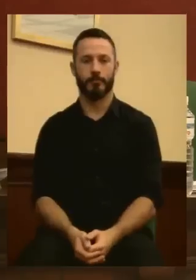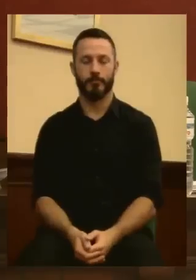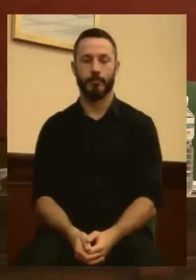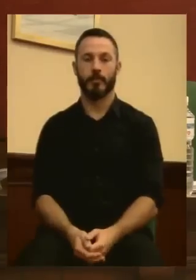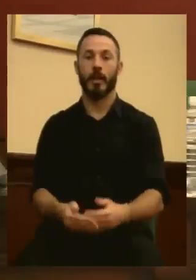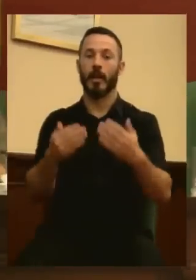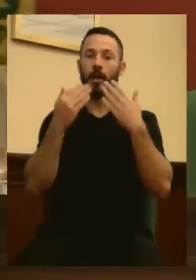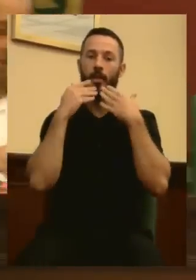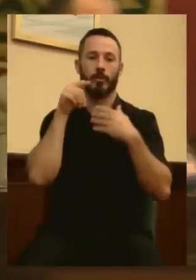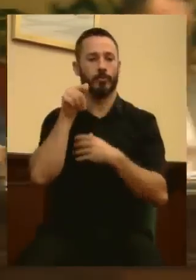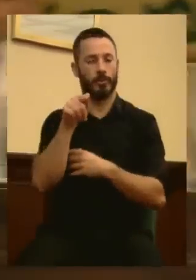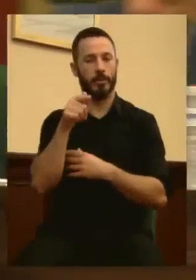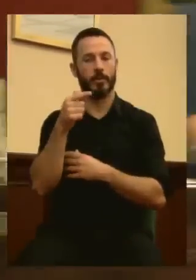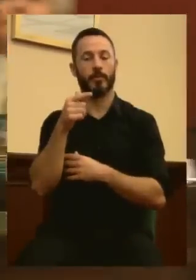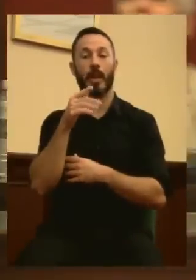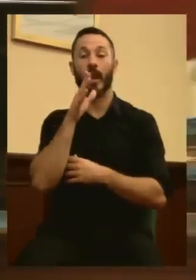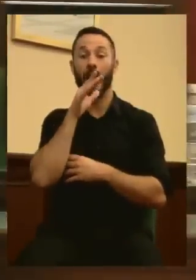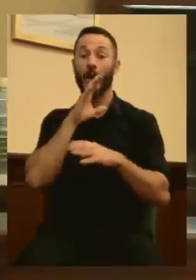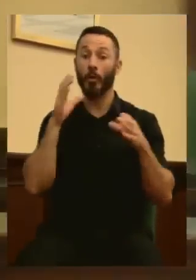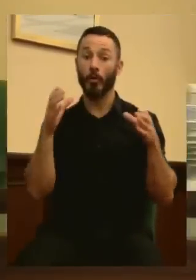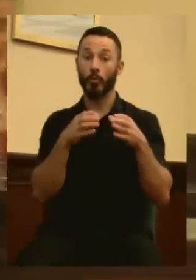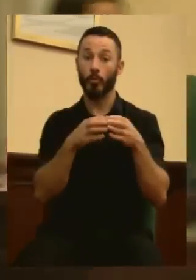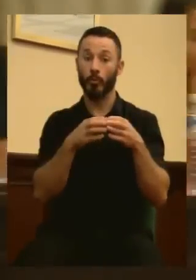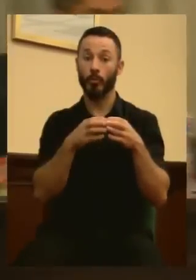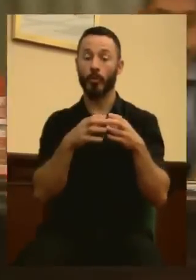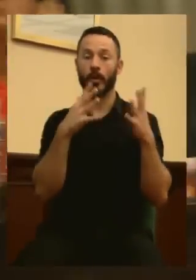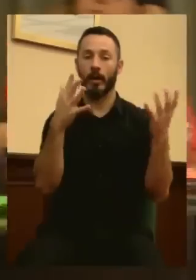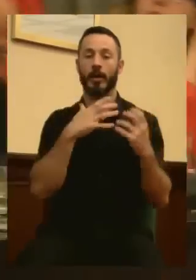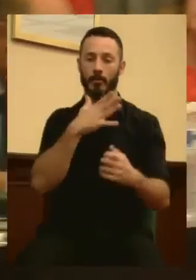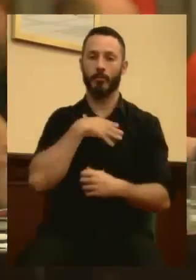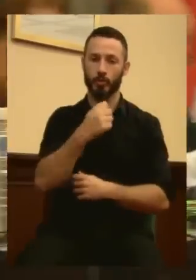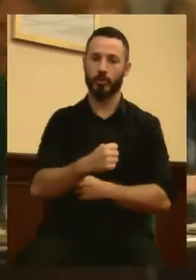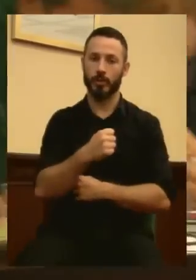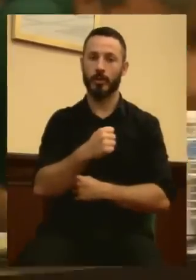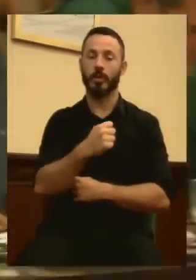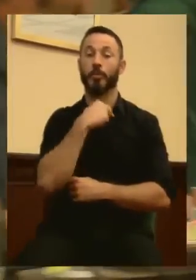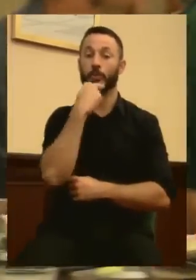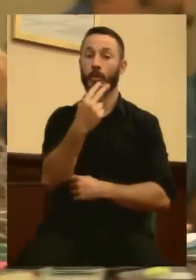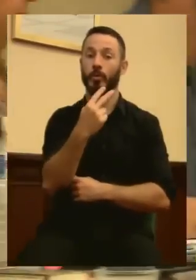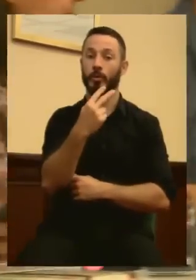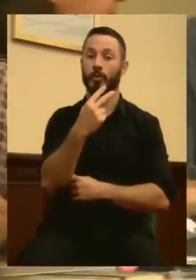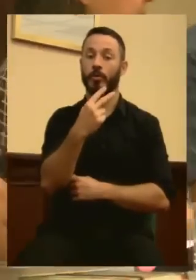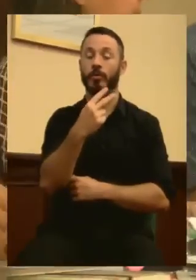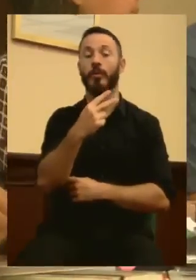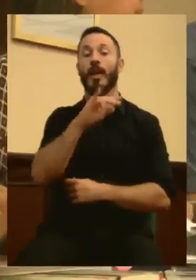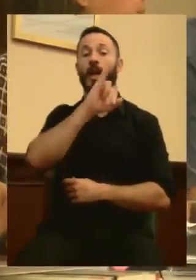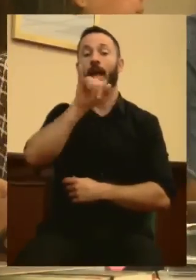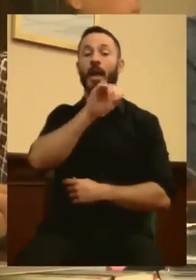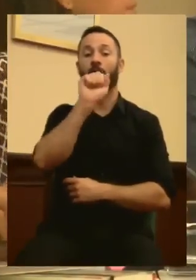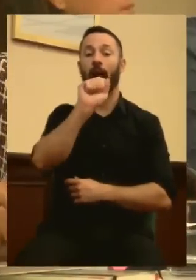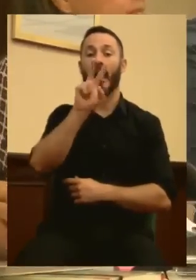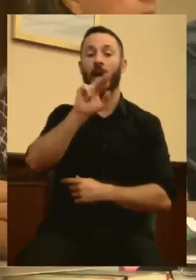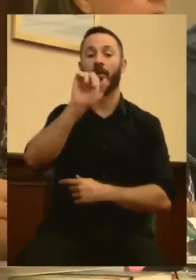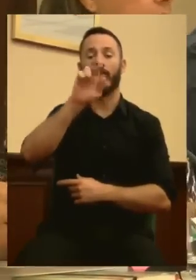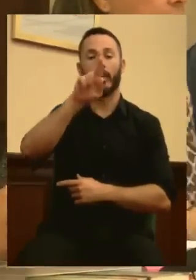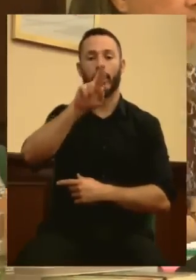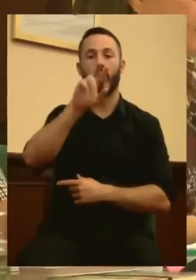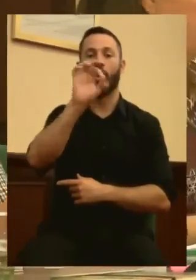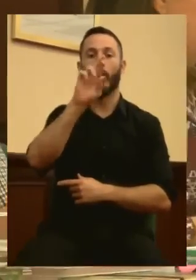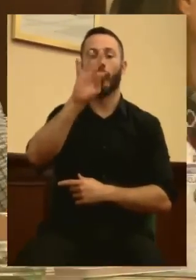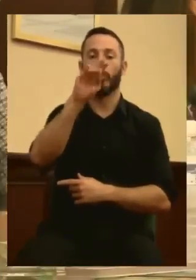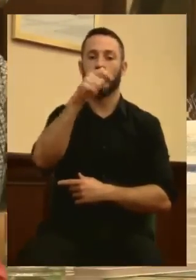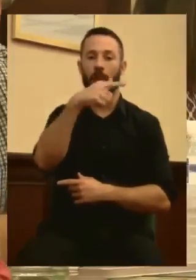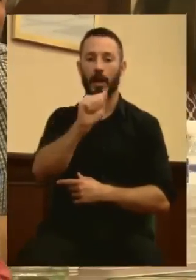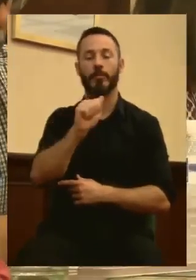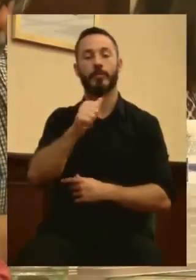Gracias a usted por el grupo Danar Móstoles. Tiene la palabra su portavoz, don Gabriel Ortega. Gracias, señor presidente.